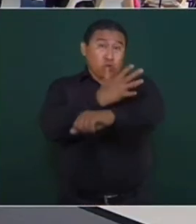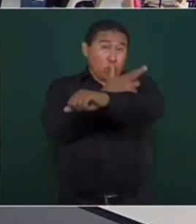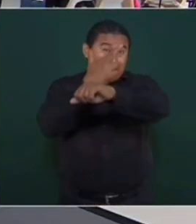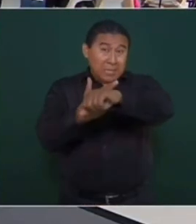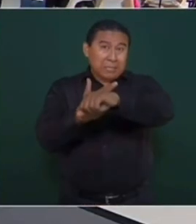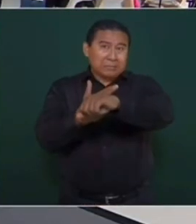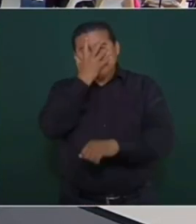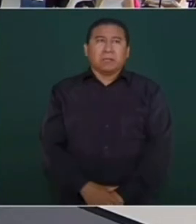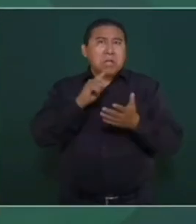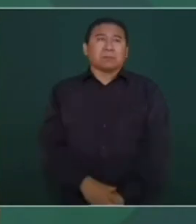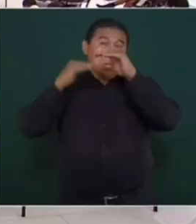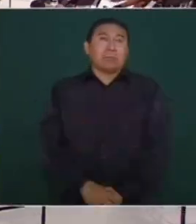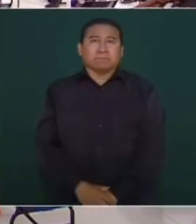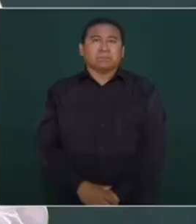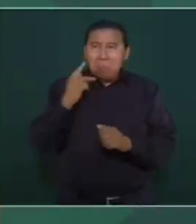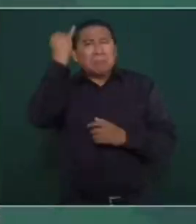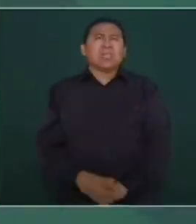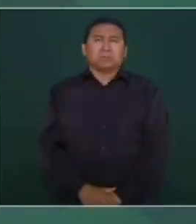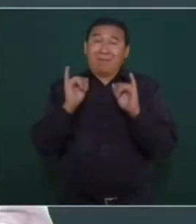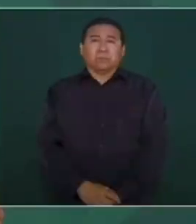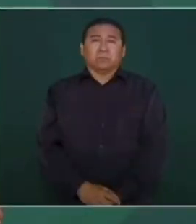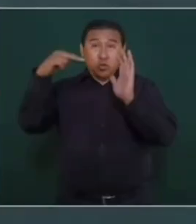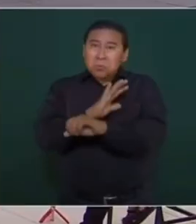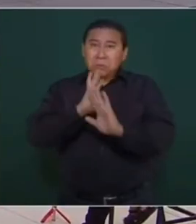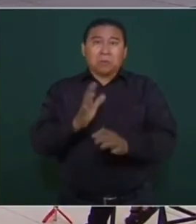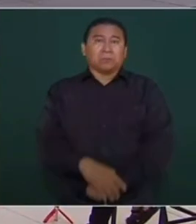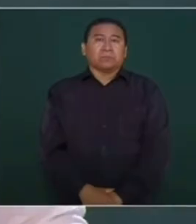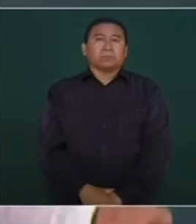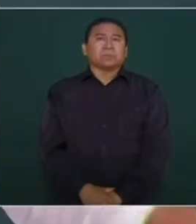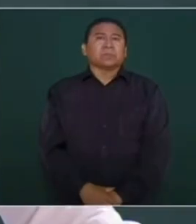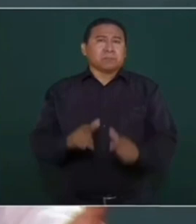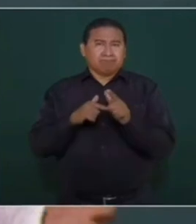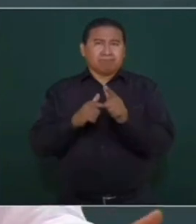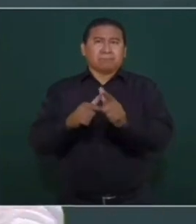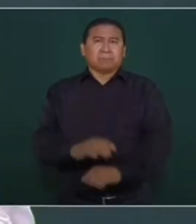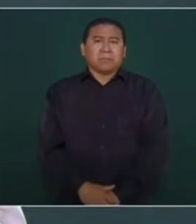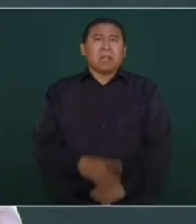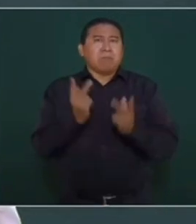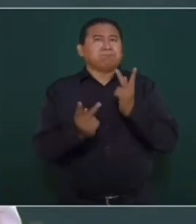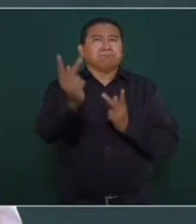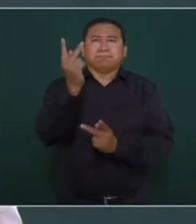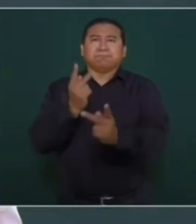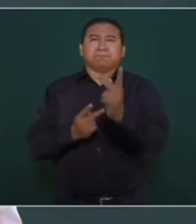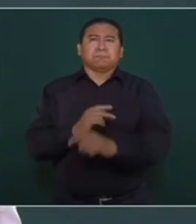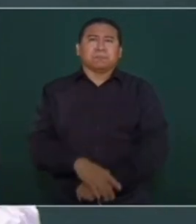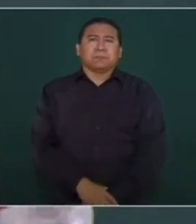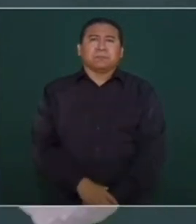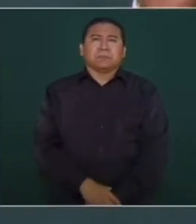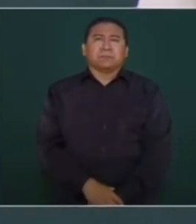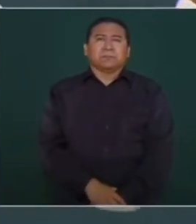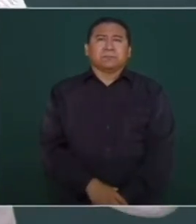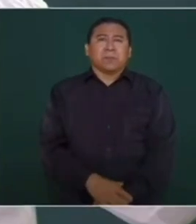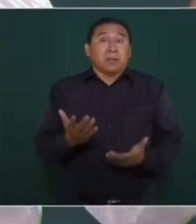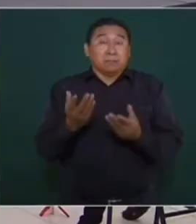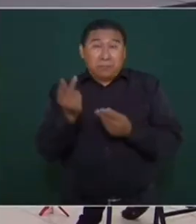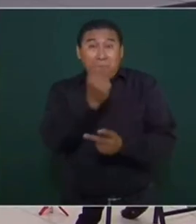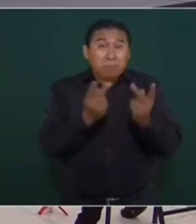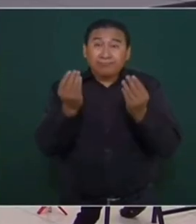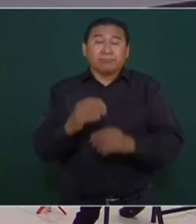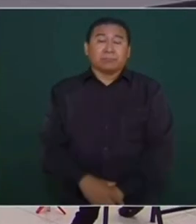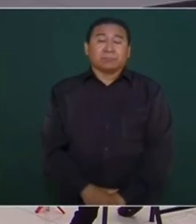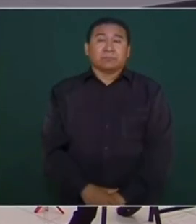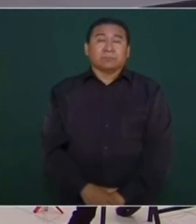honradez y tener vergüenza. Unos momentos después. Entonces, que quieran, a la encuesta. Desde luego, no tantos, porque